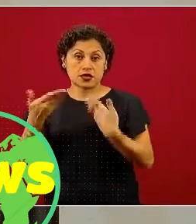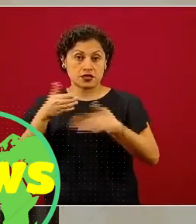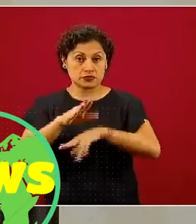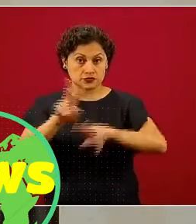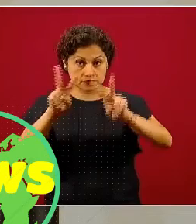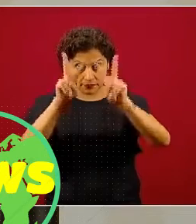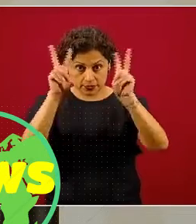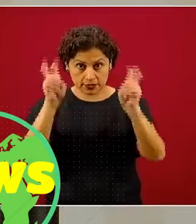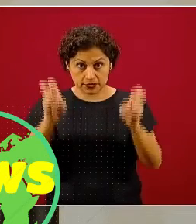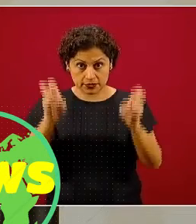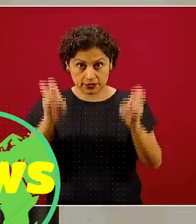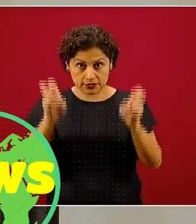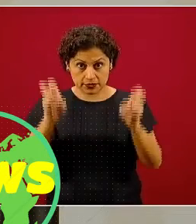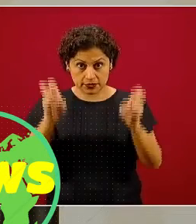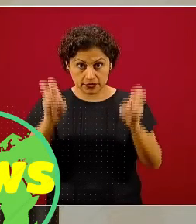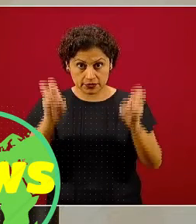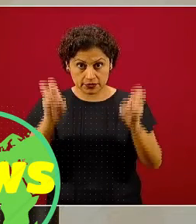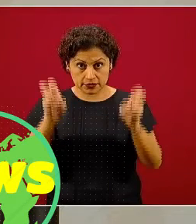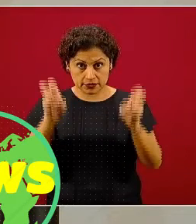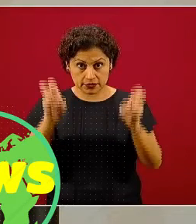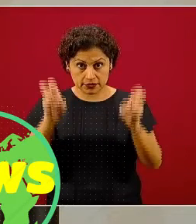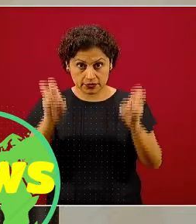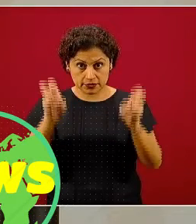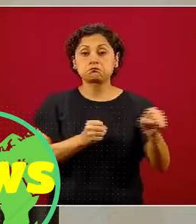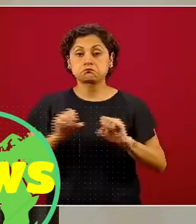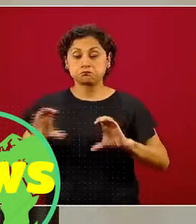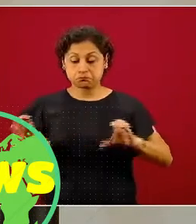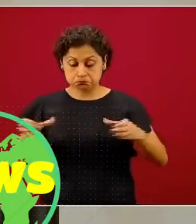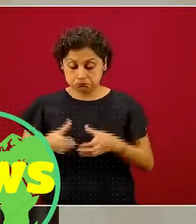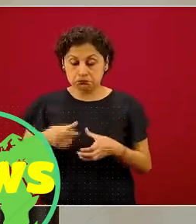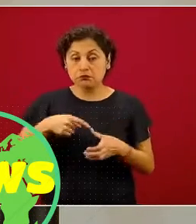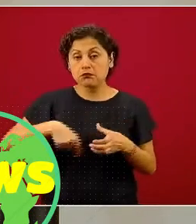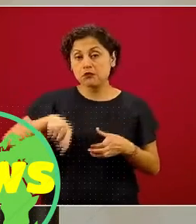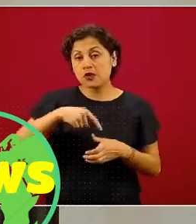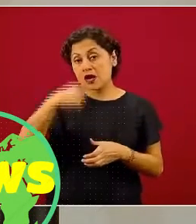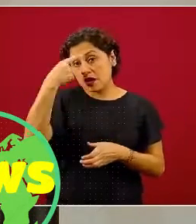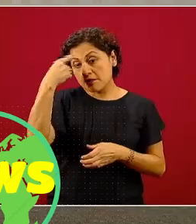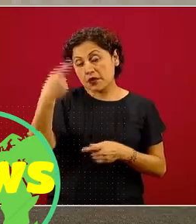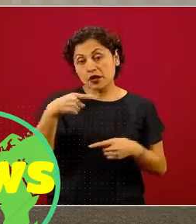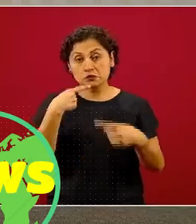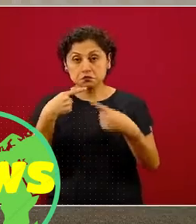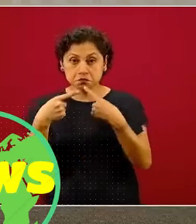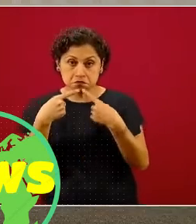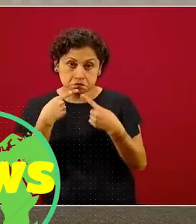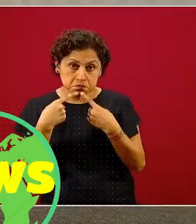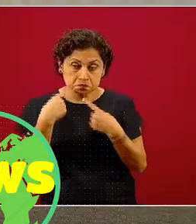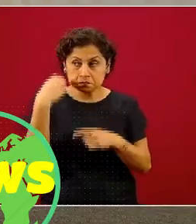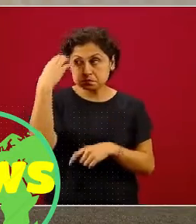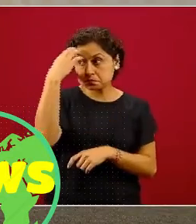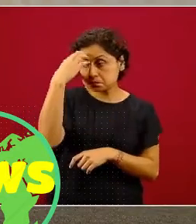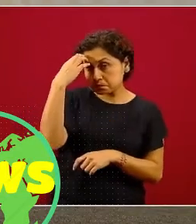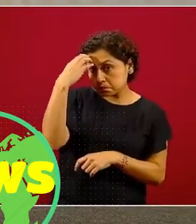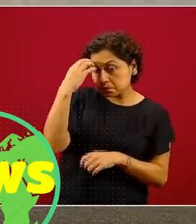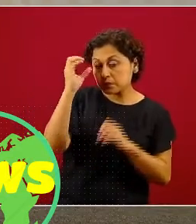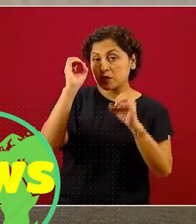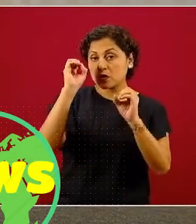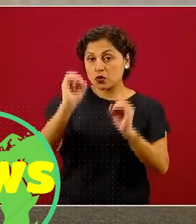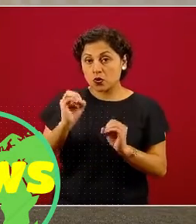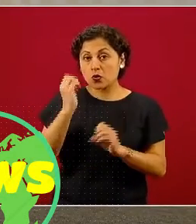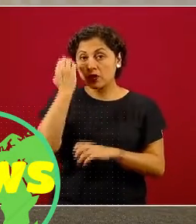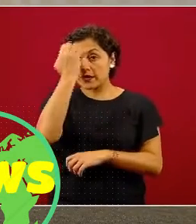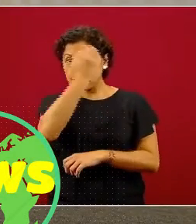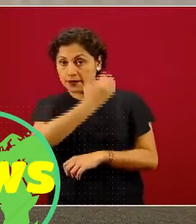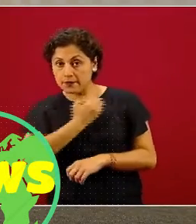participen en los distintos procesos de reflexión, de análisis, en su momento también de examen de las